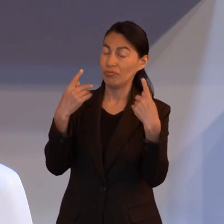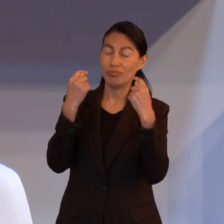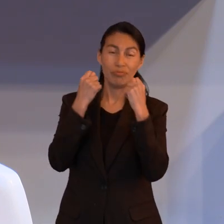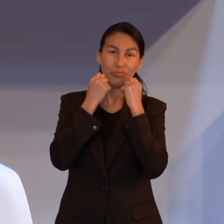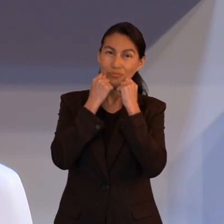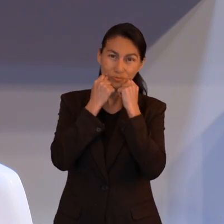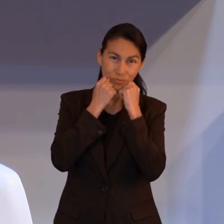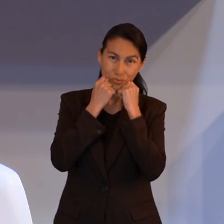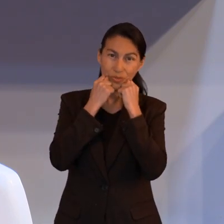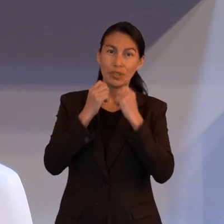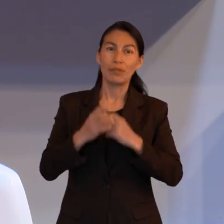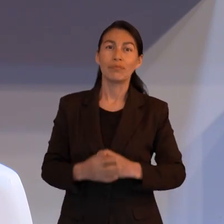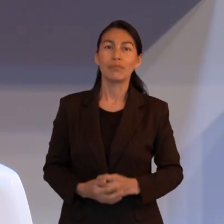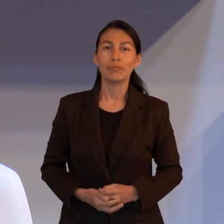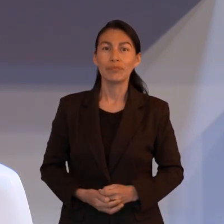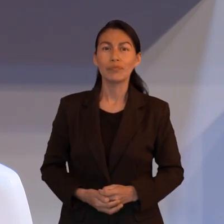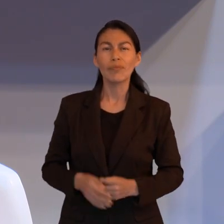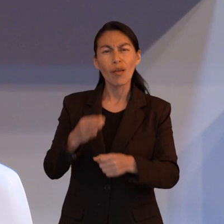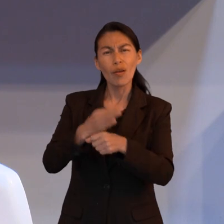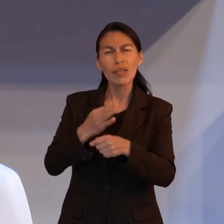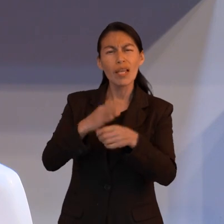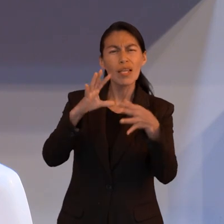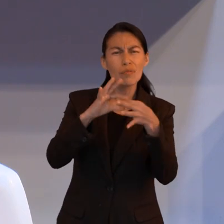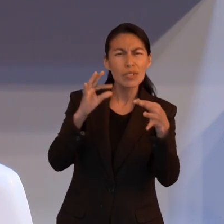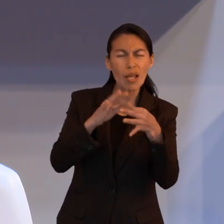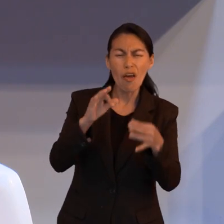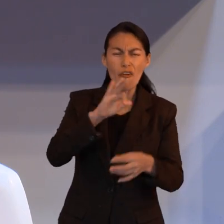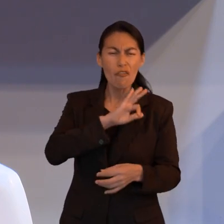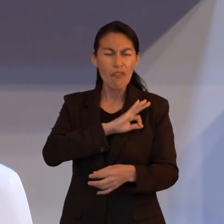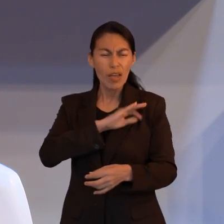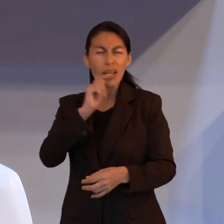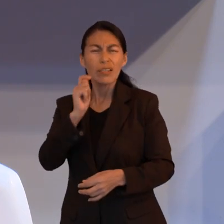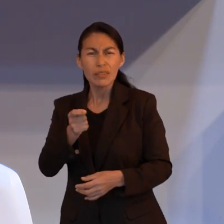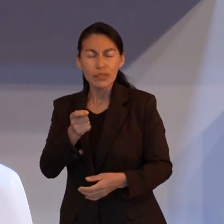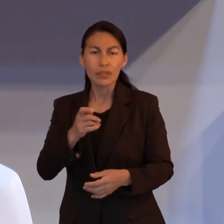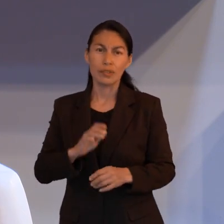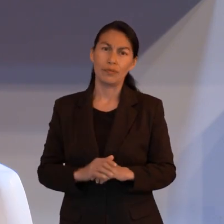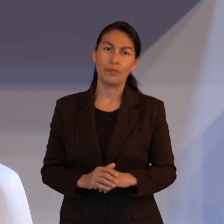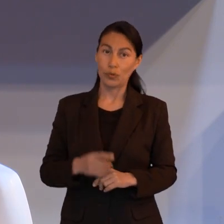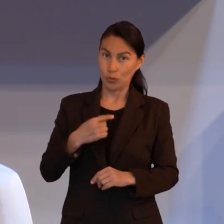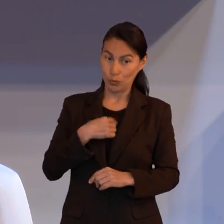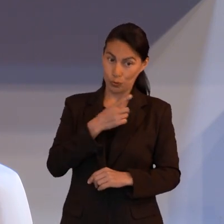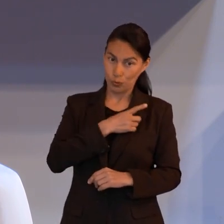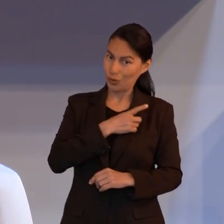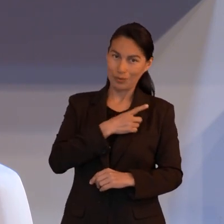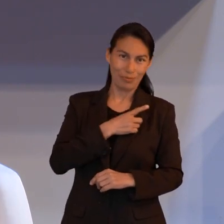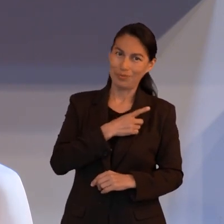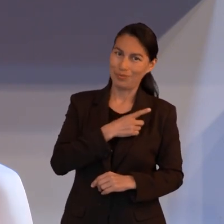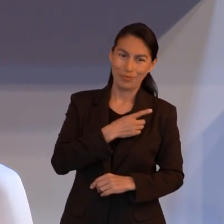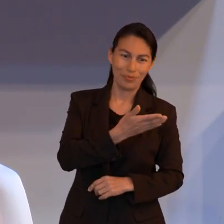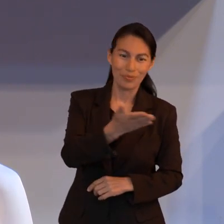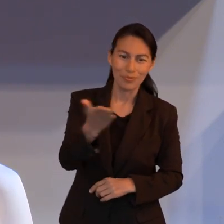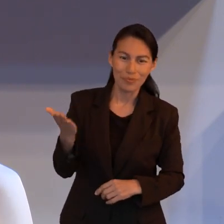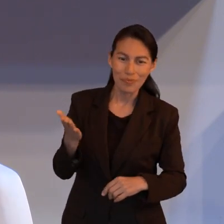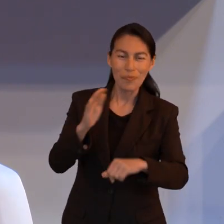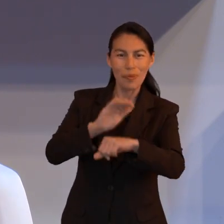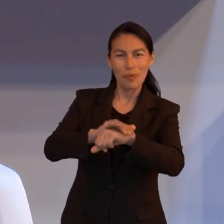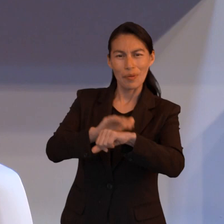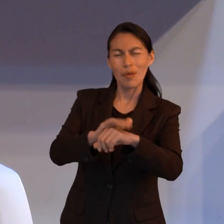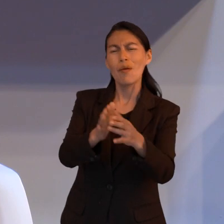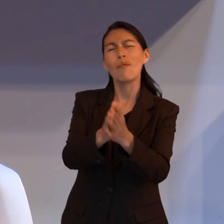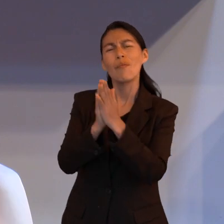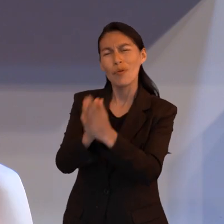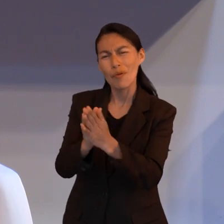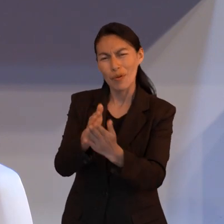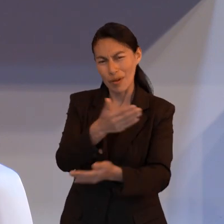El día de hoy vamos a hablar un poco de qué es la fe y cómo podemos aplicarla en nuestra vida. Pero no me encuentro sola, me encuentro con algunos amigos,